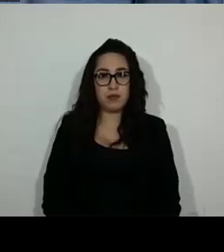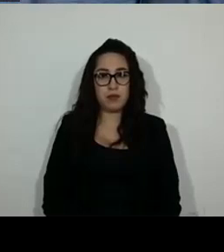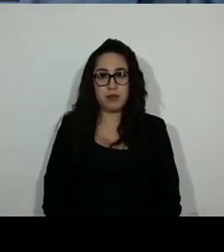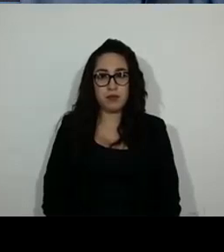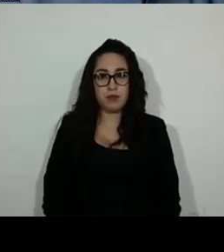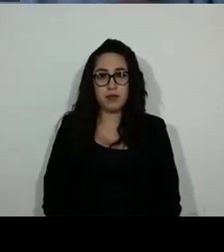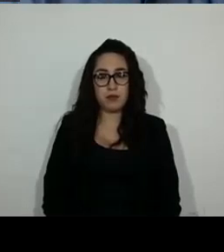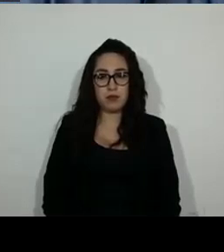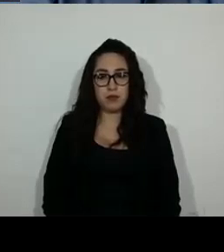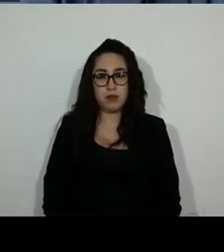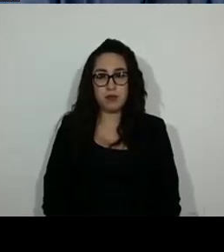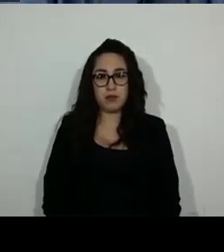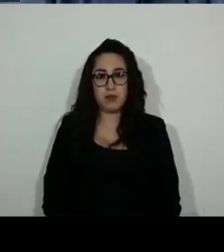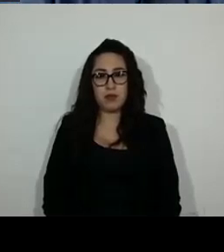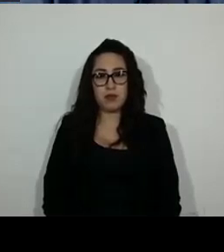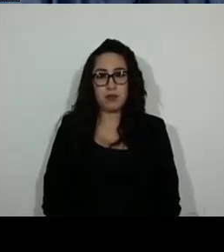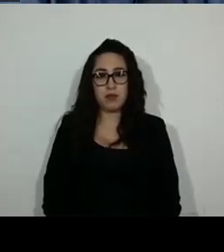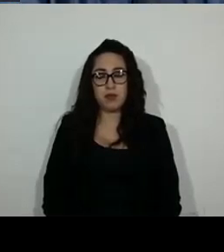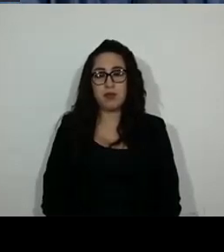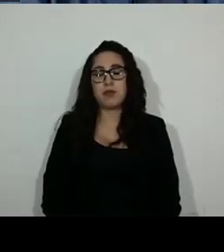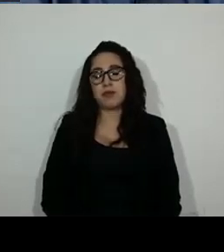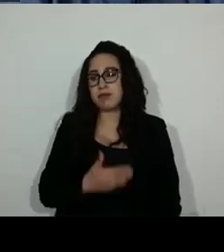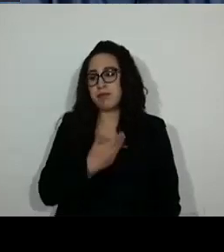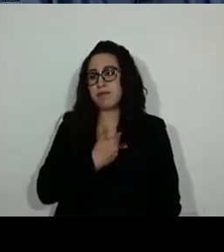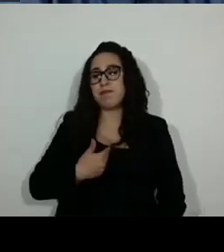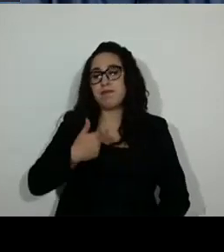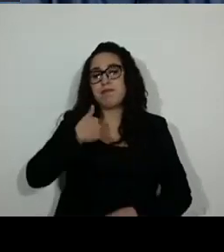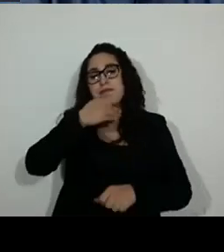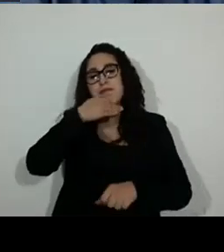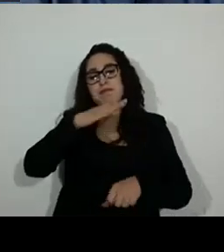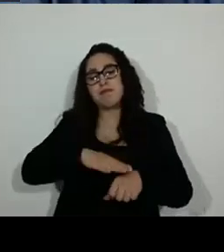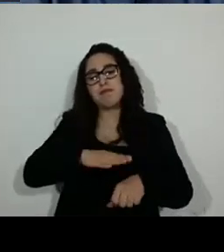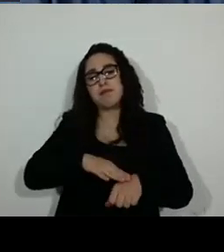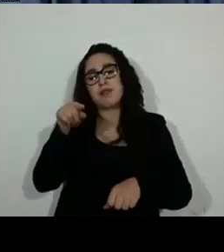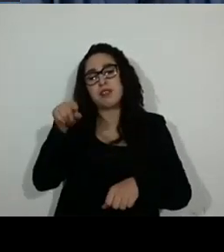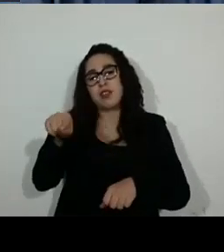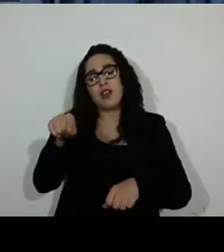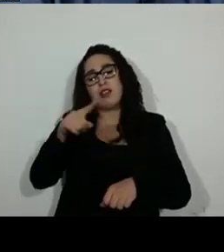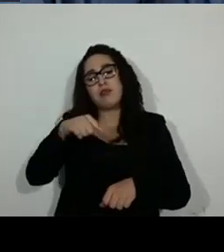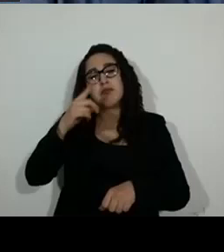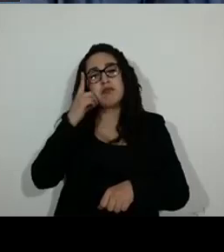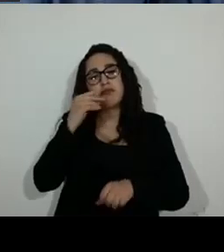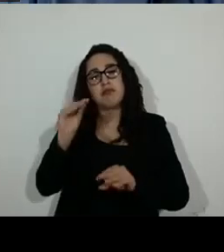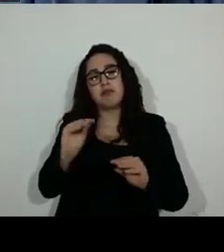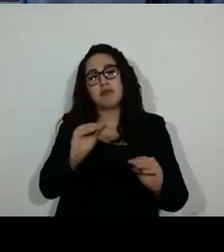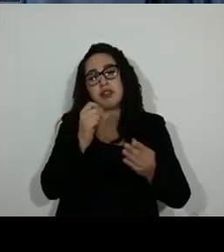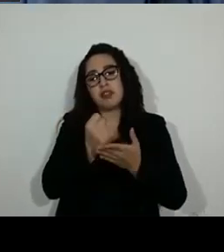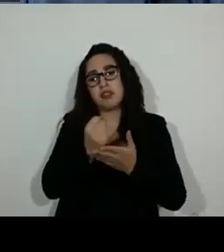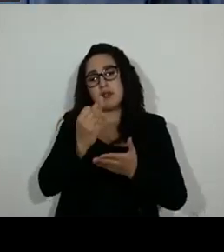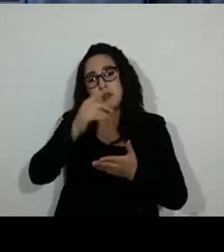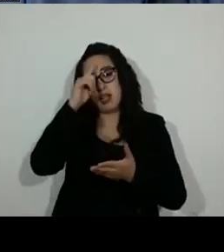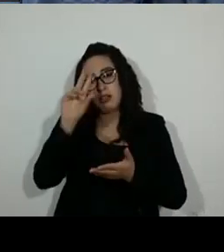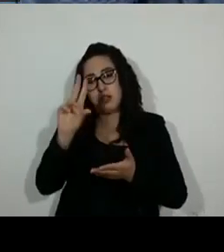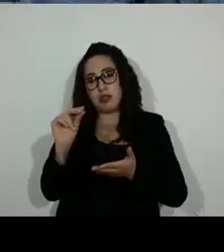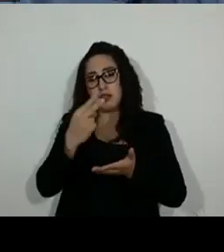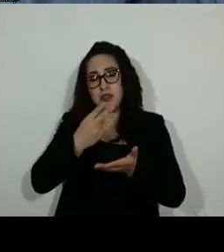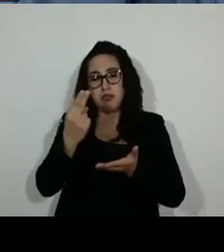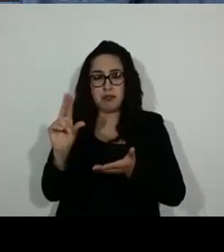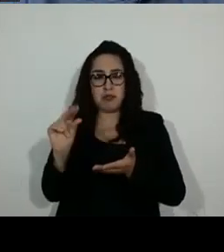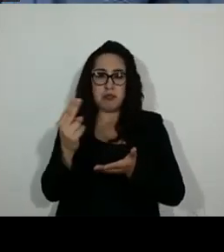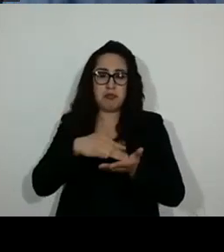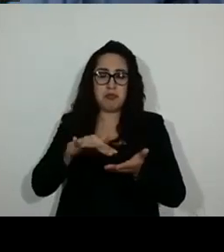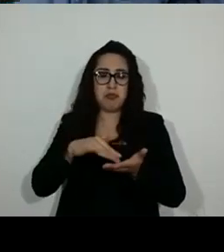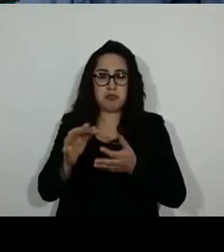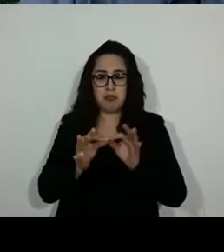Diputado presidente, no existen votos en contra, en consecuencia, se dispensa su lectura. Cumplía su instrucción, diputado presidente. Gracias. Se